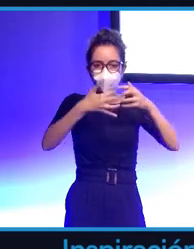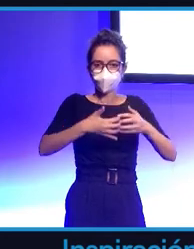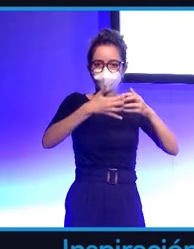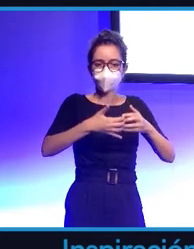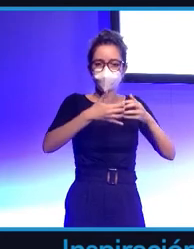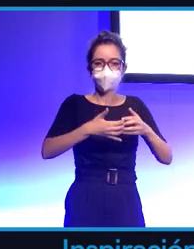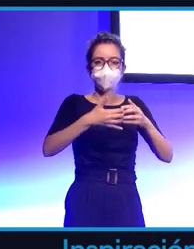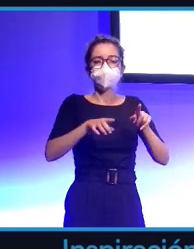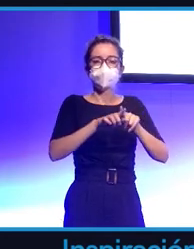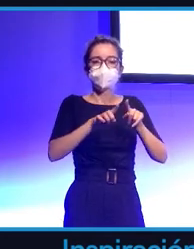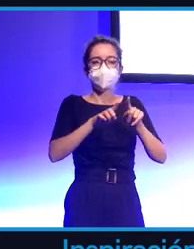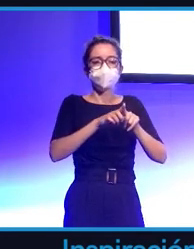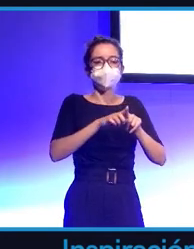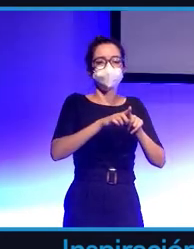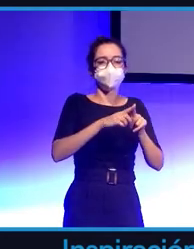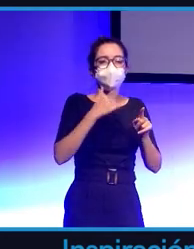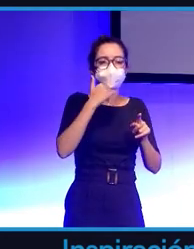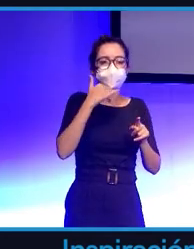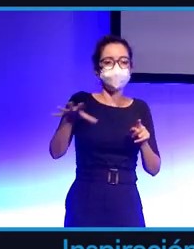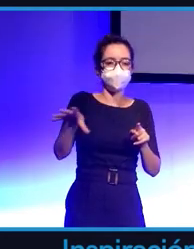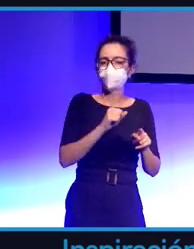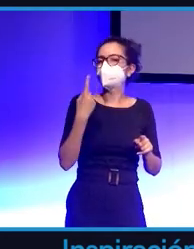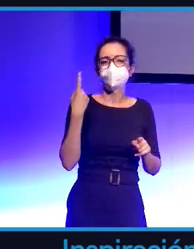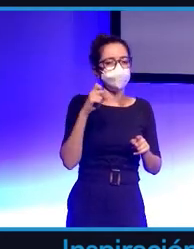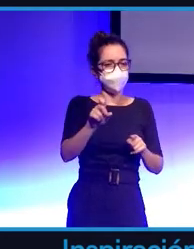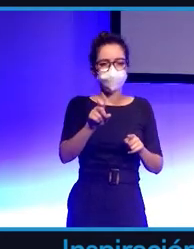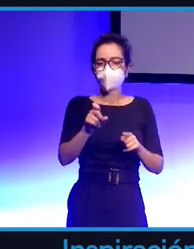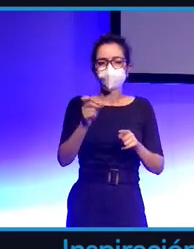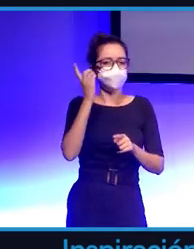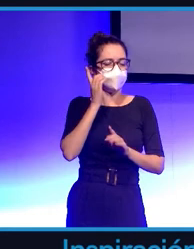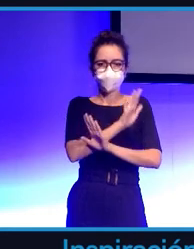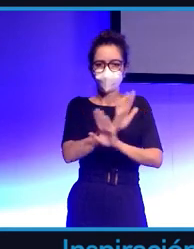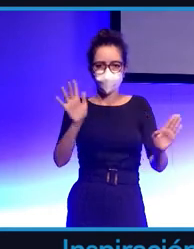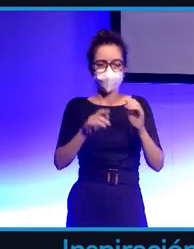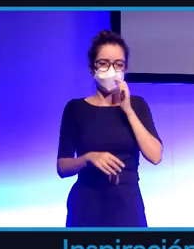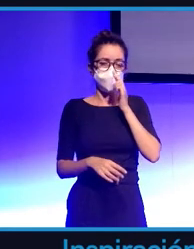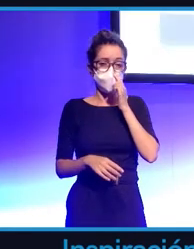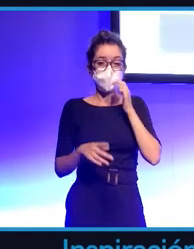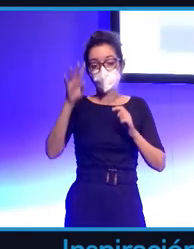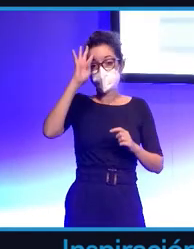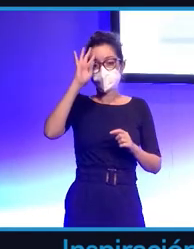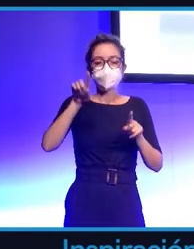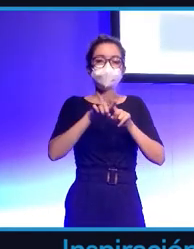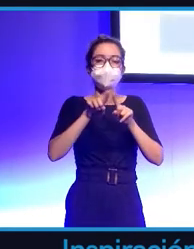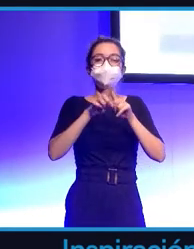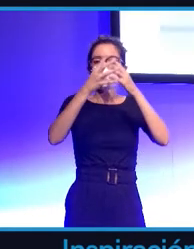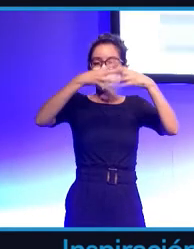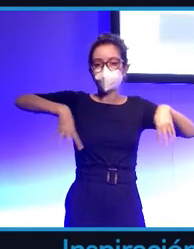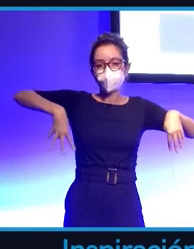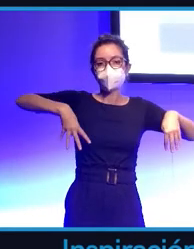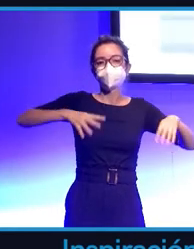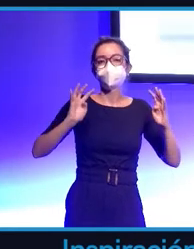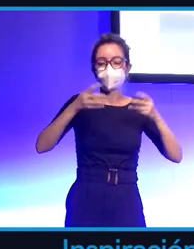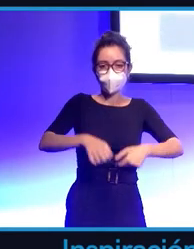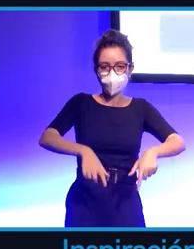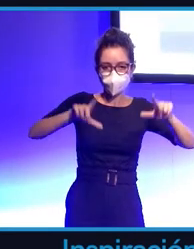una conexión 5G. Todo eso se está haciendo ya y es muy directivo. Si hiciéramos un esquema muy básico de qué es el metaverso, yo lo he pintado